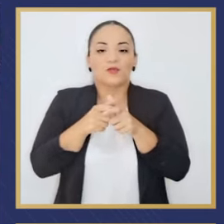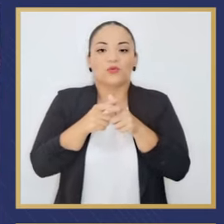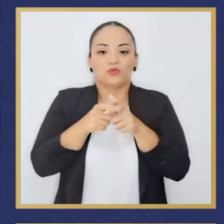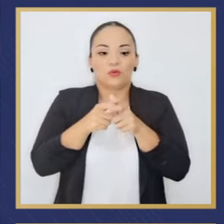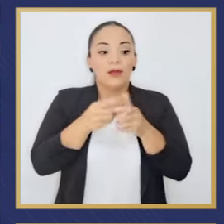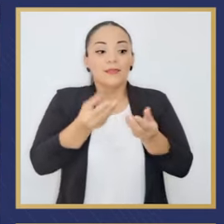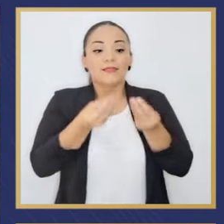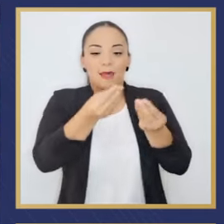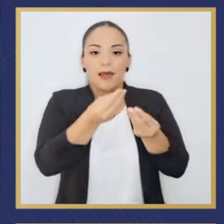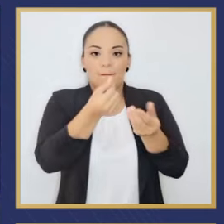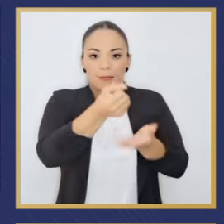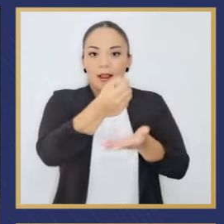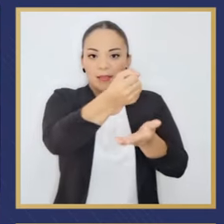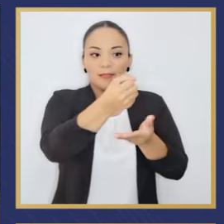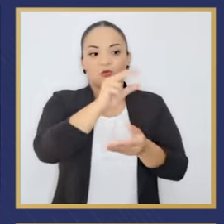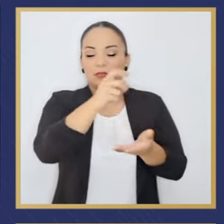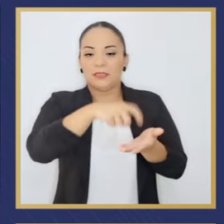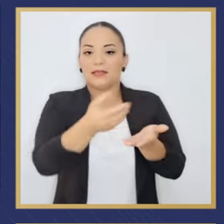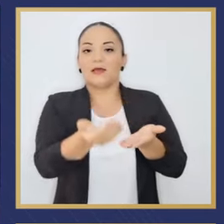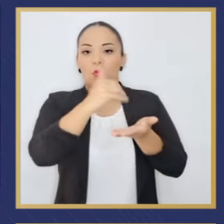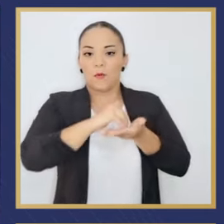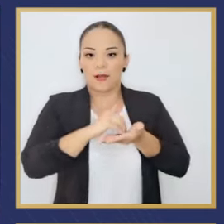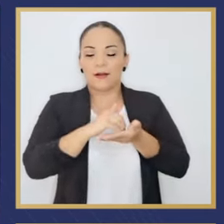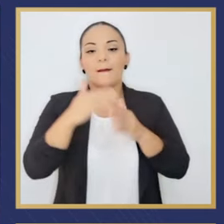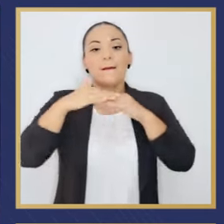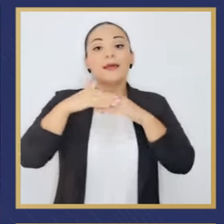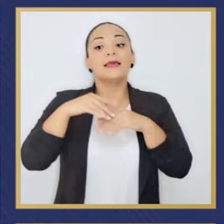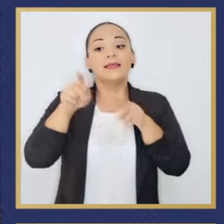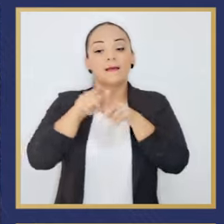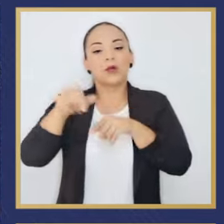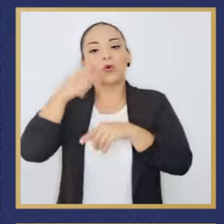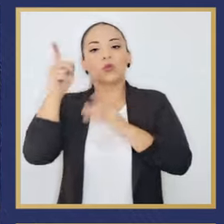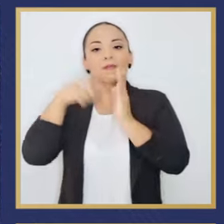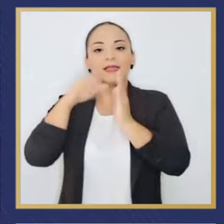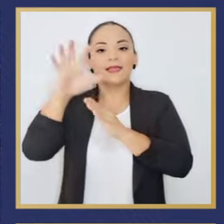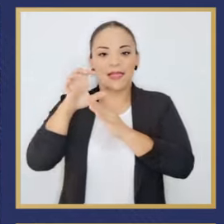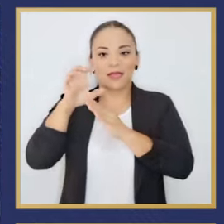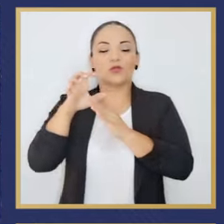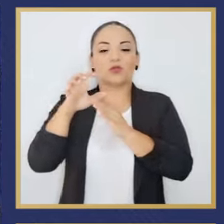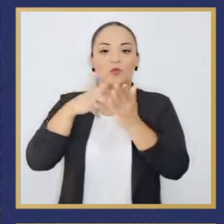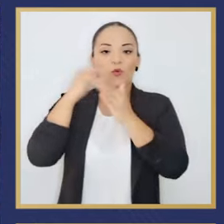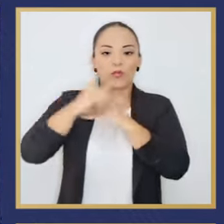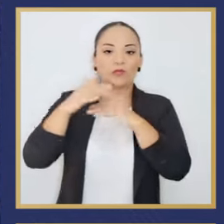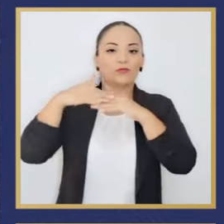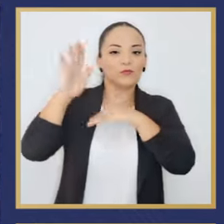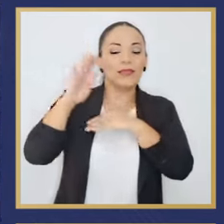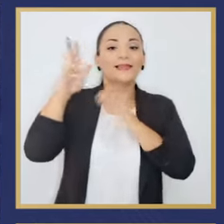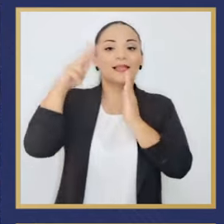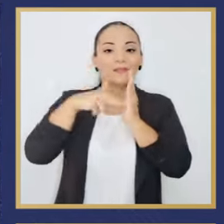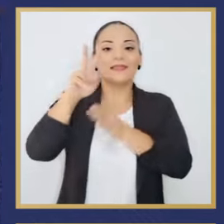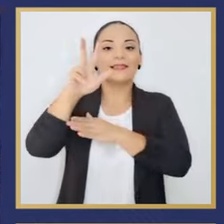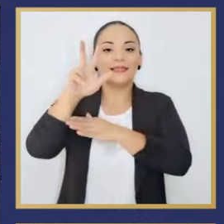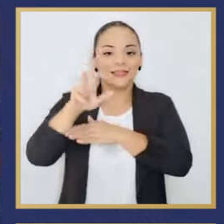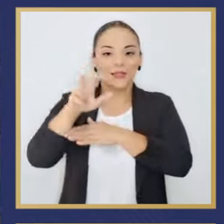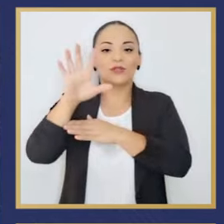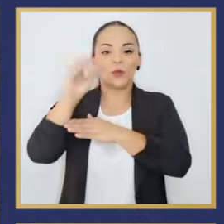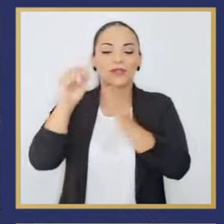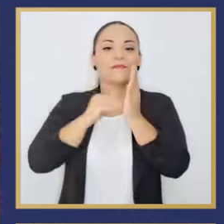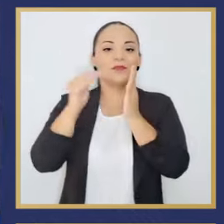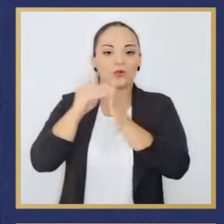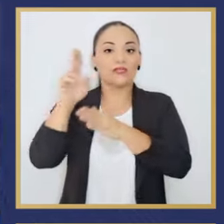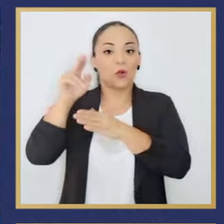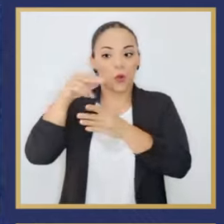recursos no reembolsables. Se atendieron más de 1.500 proyectos con una inversión superior a los 3.350